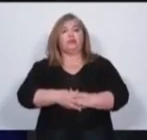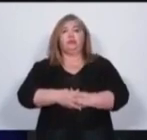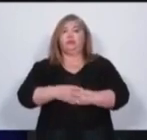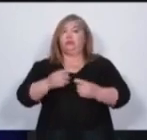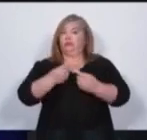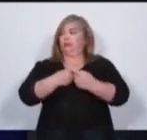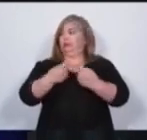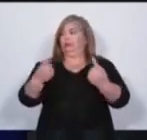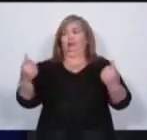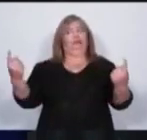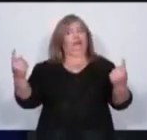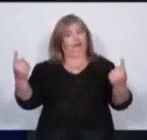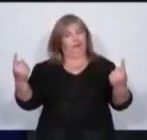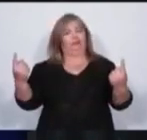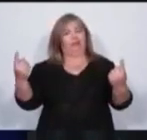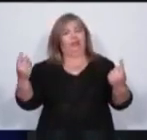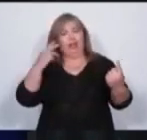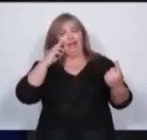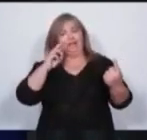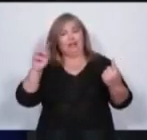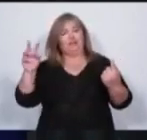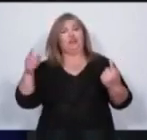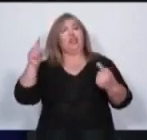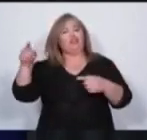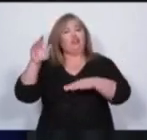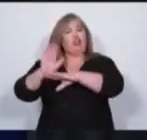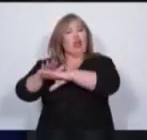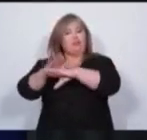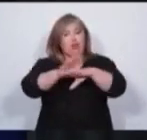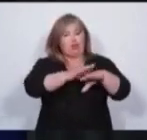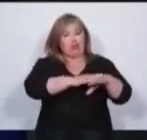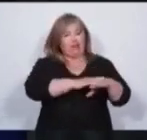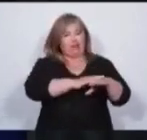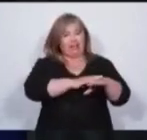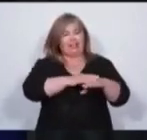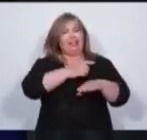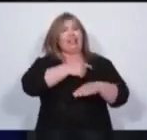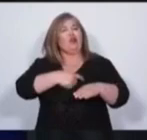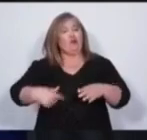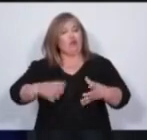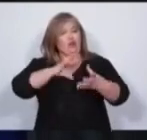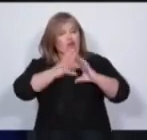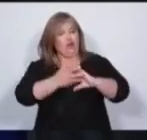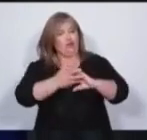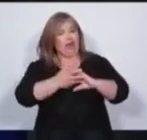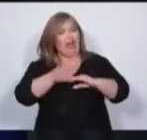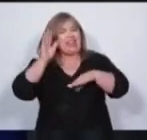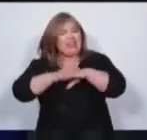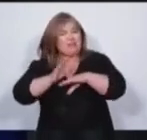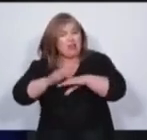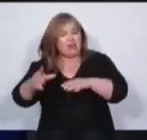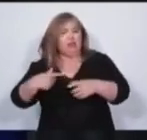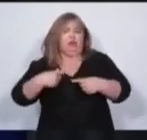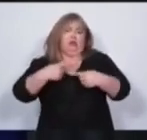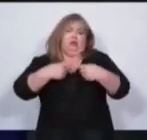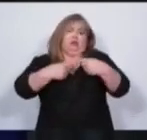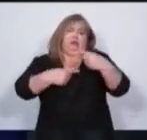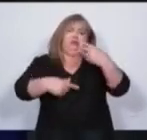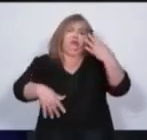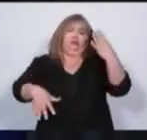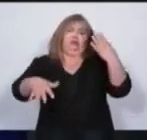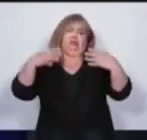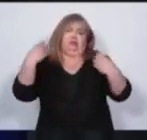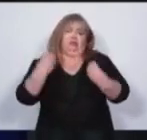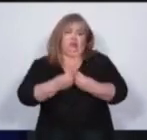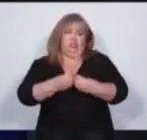responsables de transformar a las instituciones y a los organismos de control de la provincia de Mendoza en botines. Se dejaron